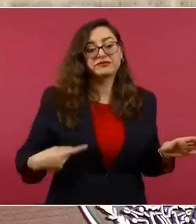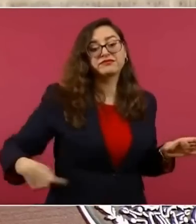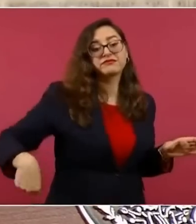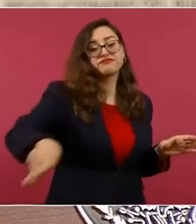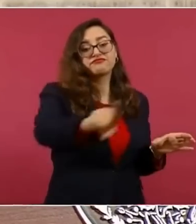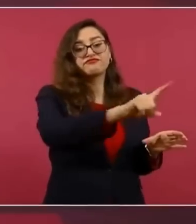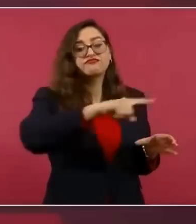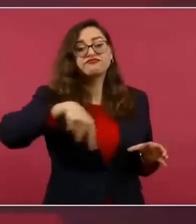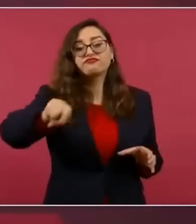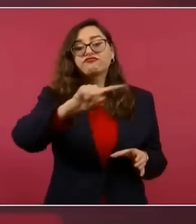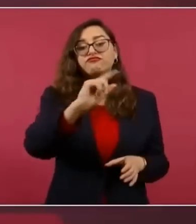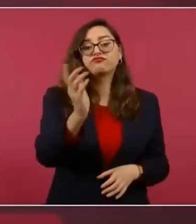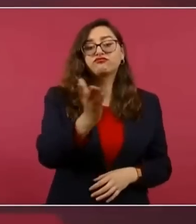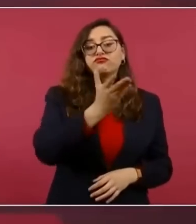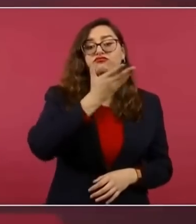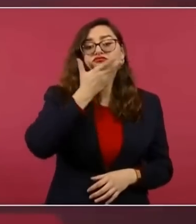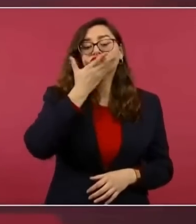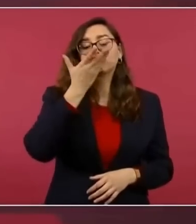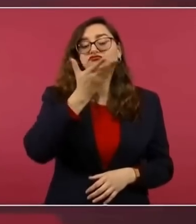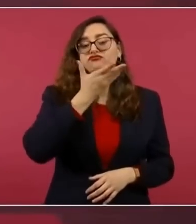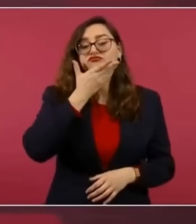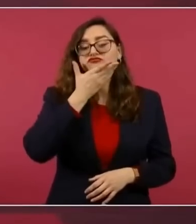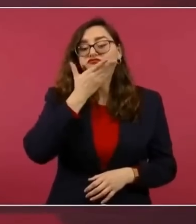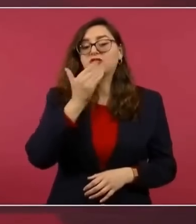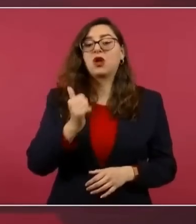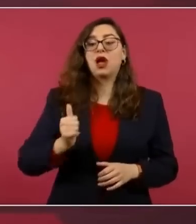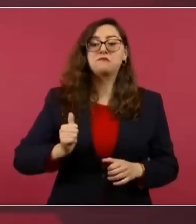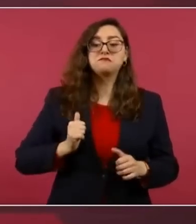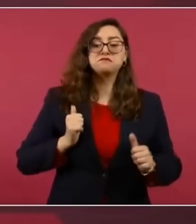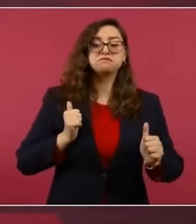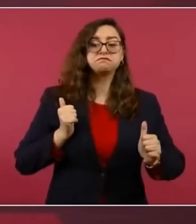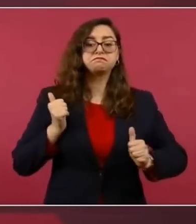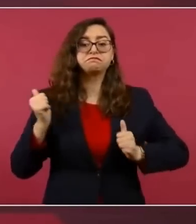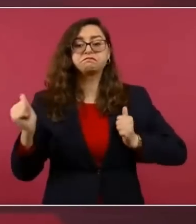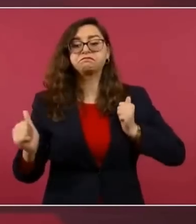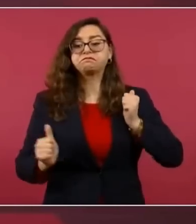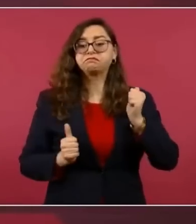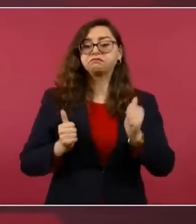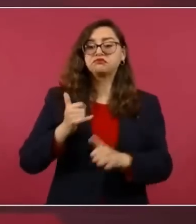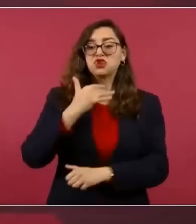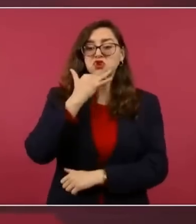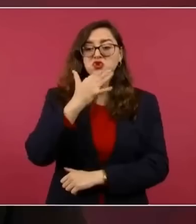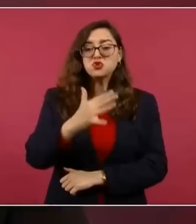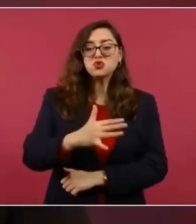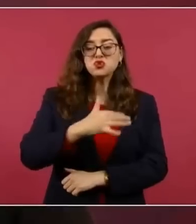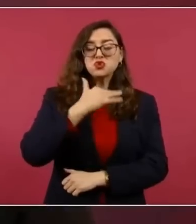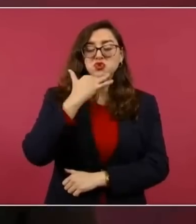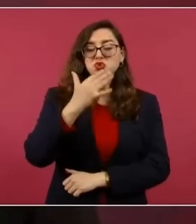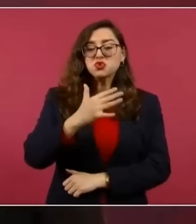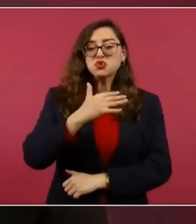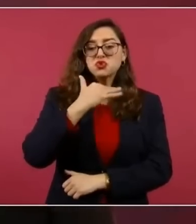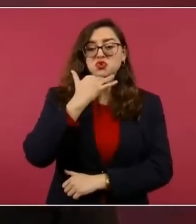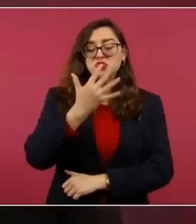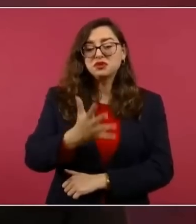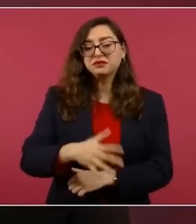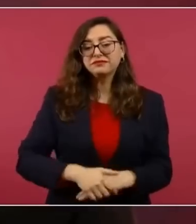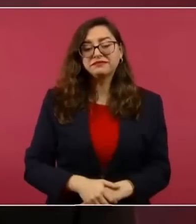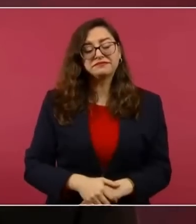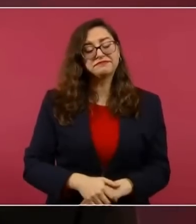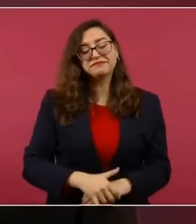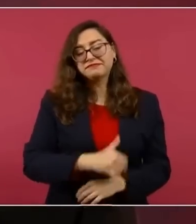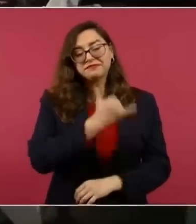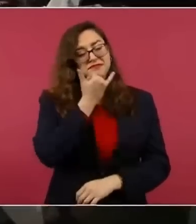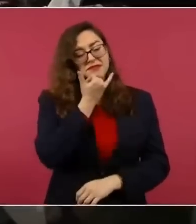de las circunstancias de corrupción que prevalecieron durante mucho